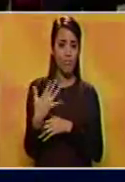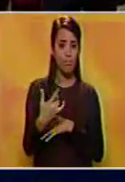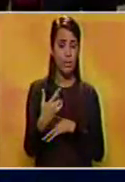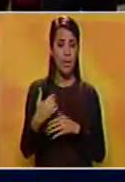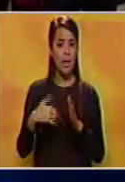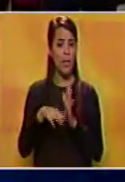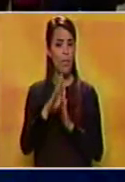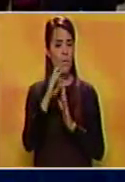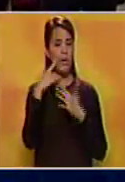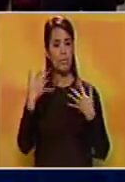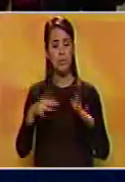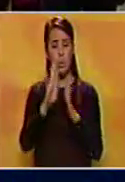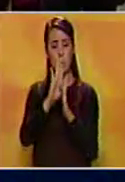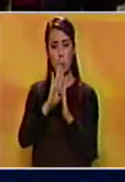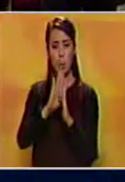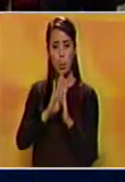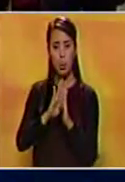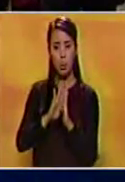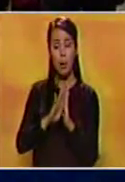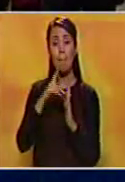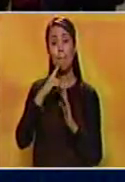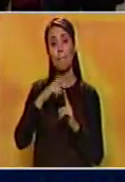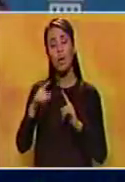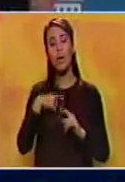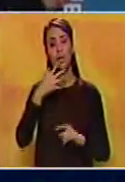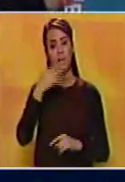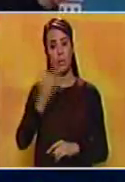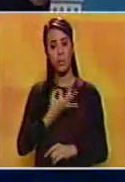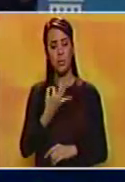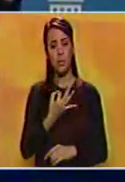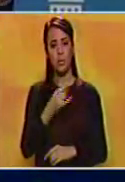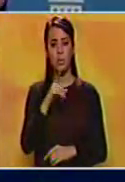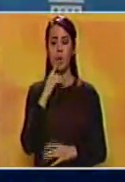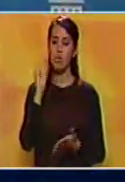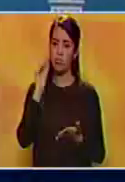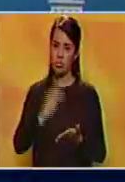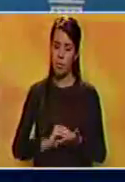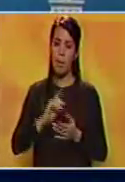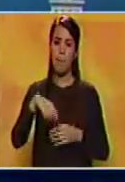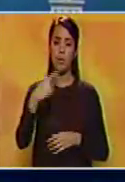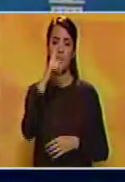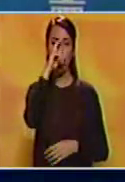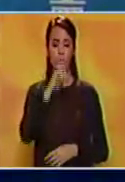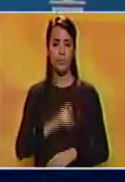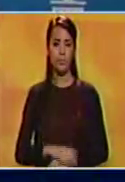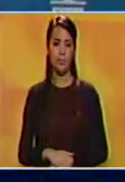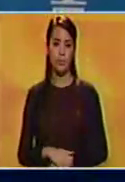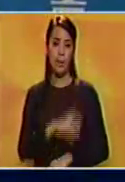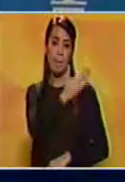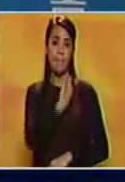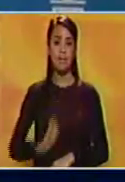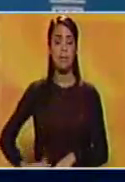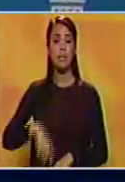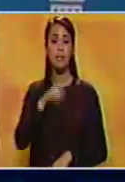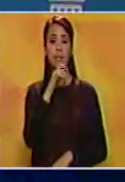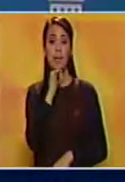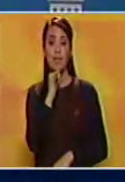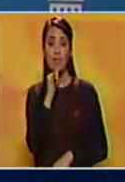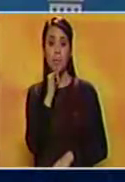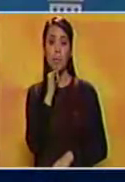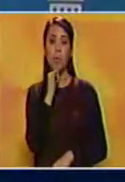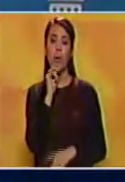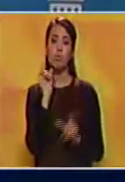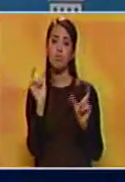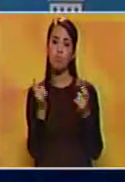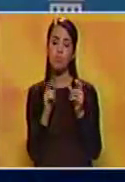país disminuirá, aunque aseguró que este se retomará el próximo año. El mandatario expresó que reducirá